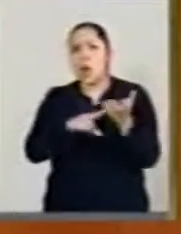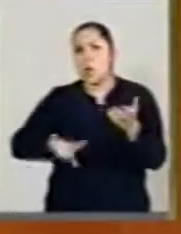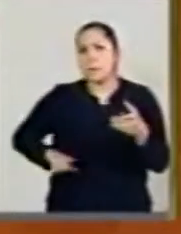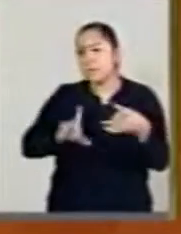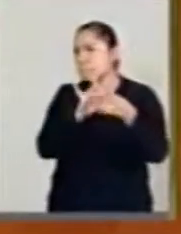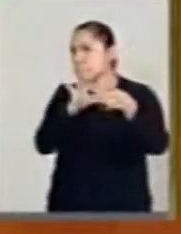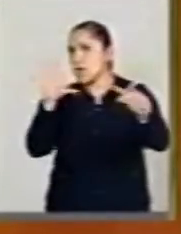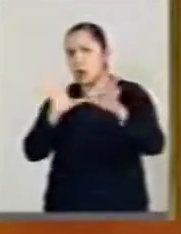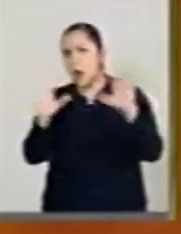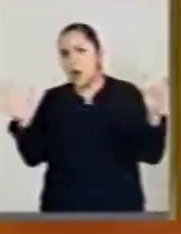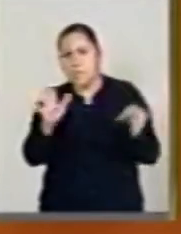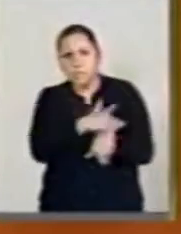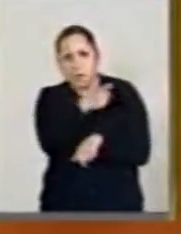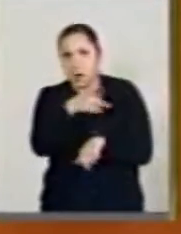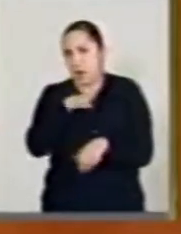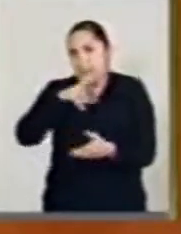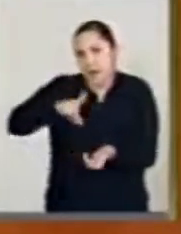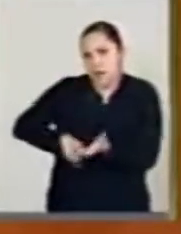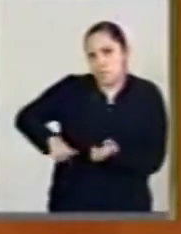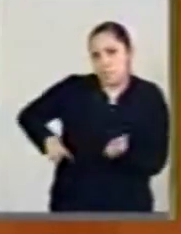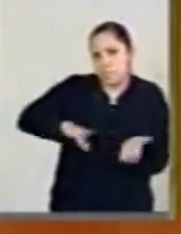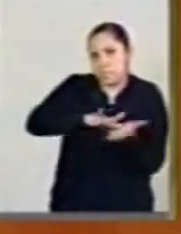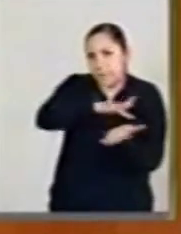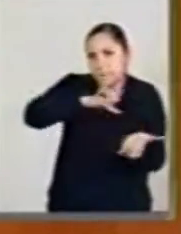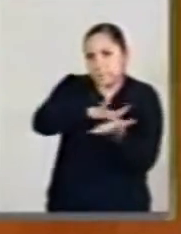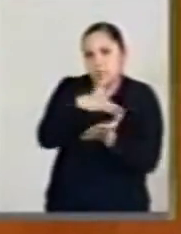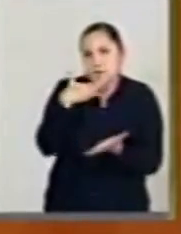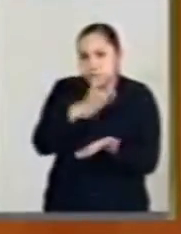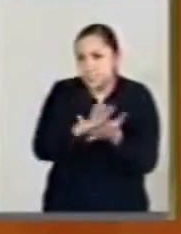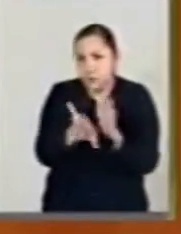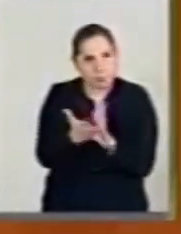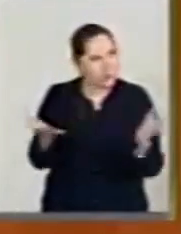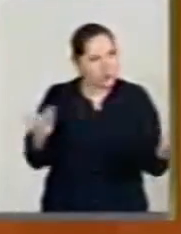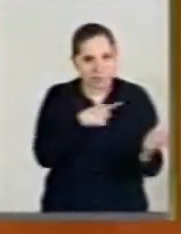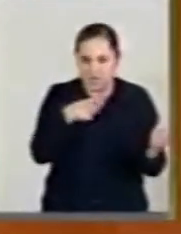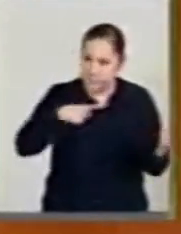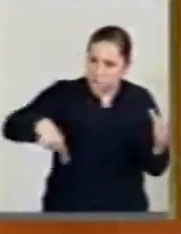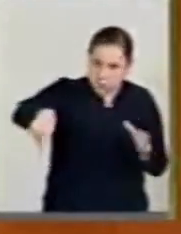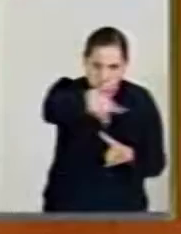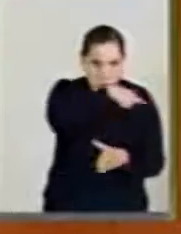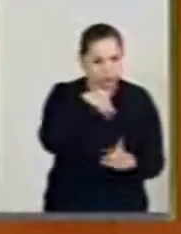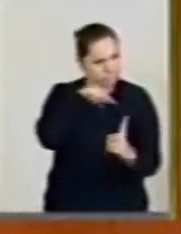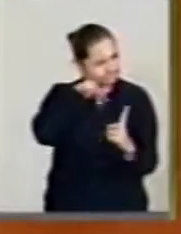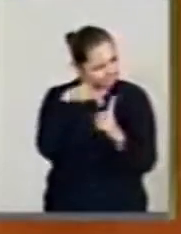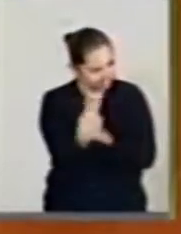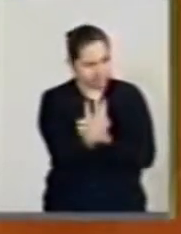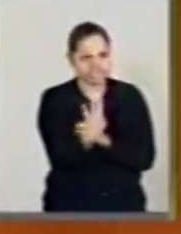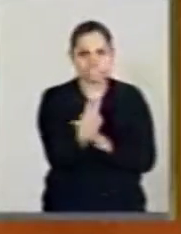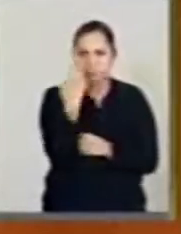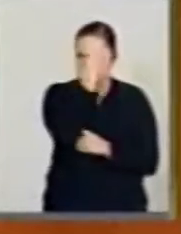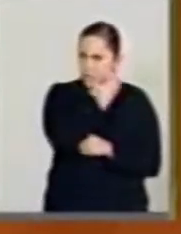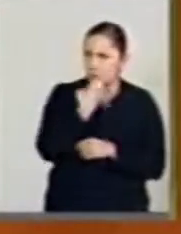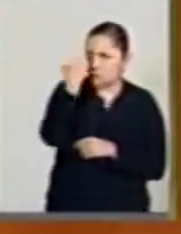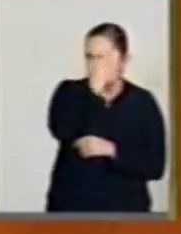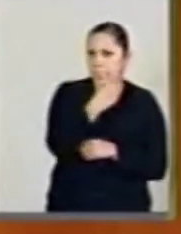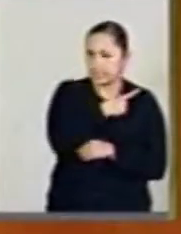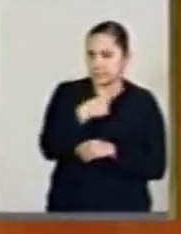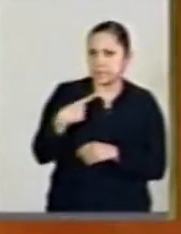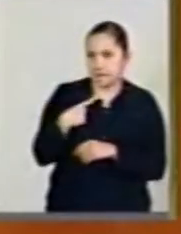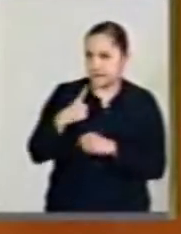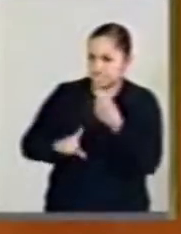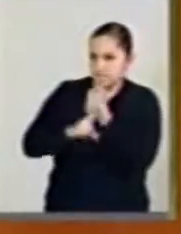Pero tenemos que tener la capacidad de ser autocríticos y volver y recuperar el asunto que nos